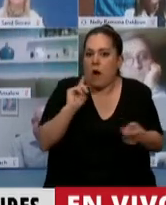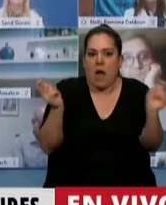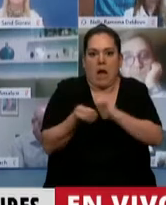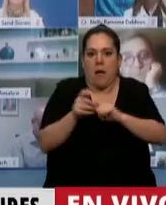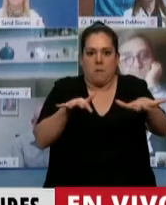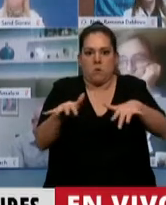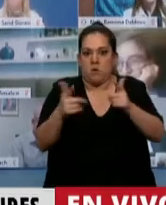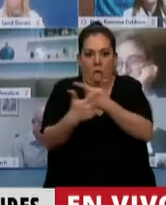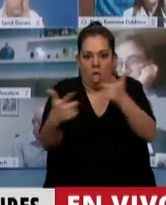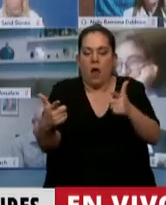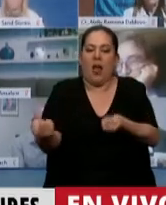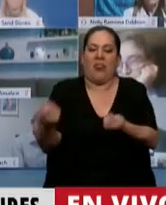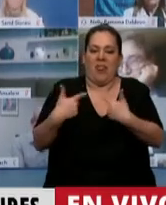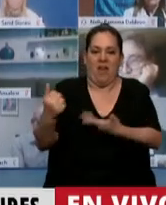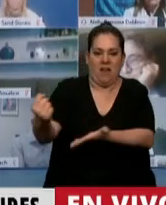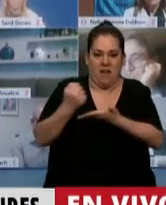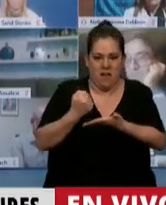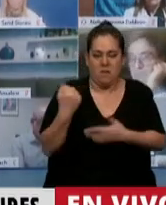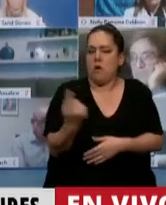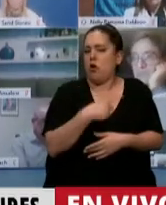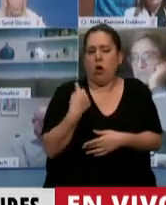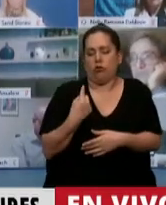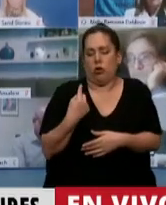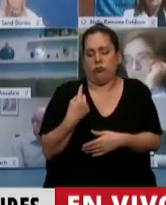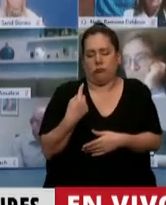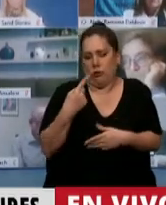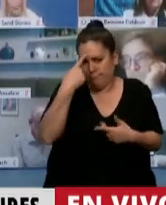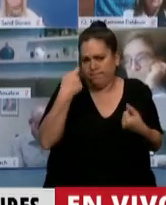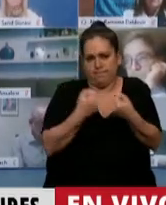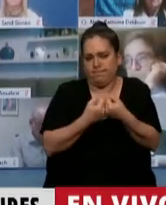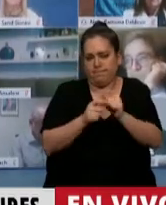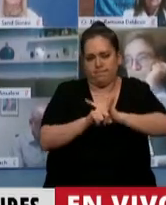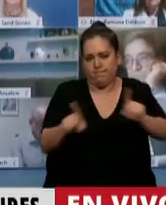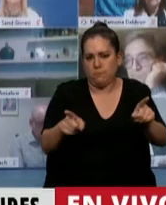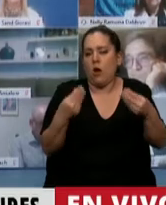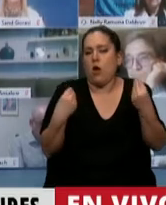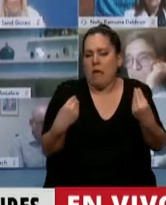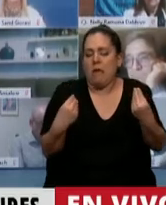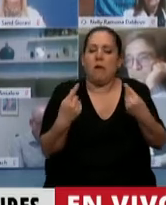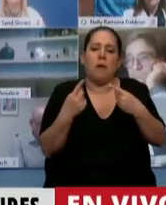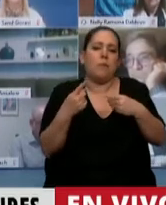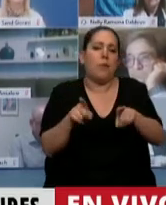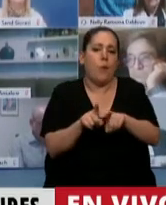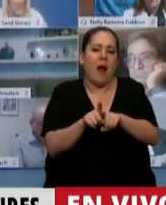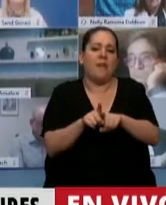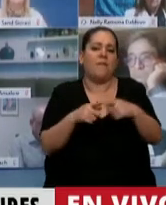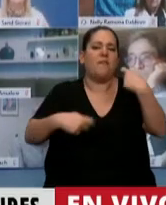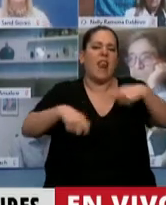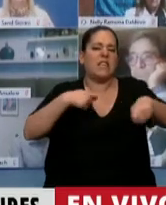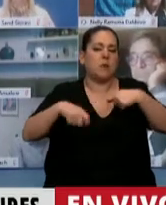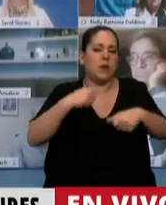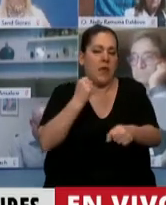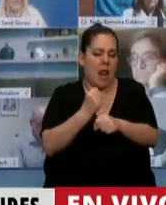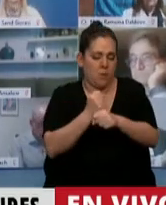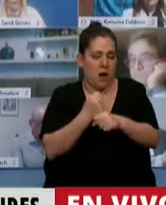nosotros no vamos a compartir ningún mecanismo que fomente la flexibilidad laboral. En el